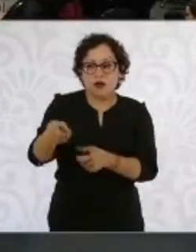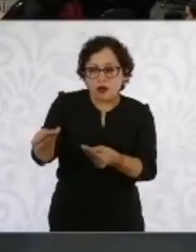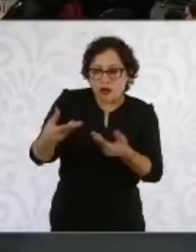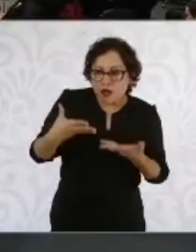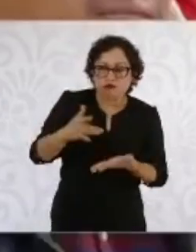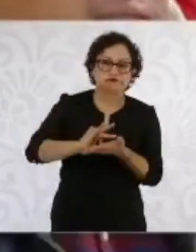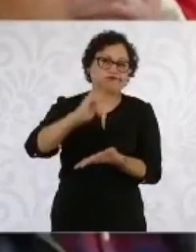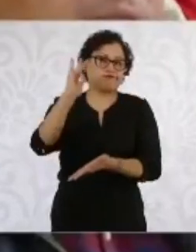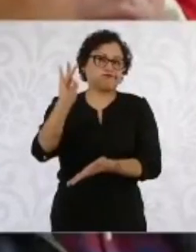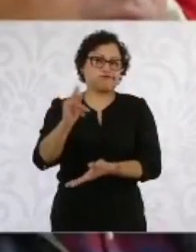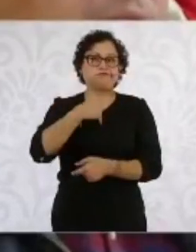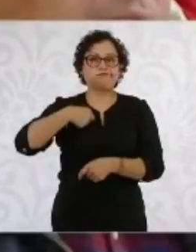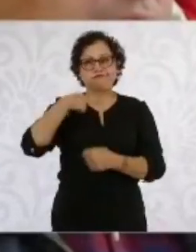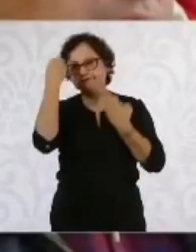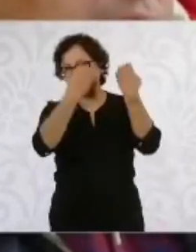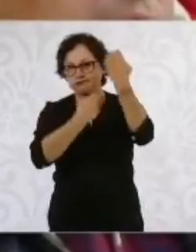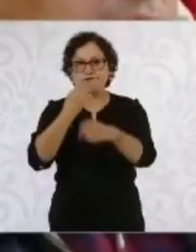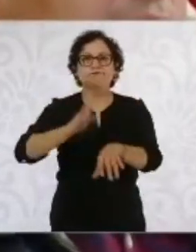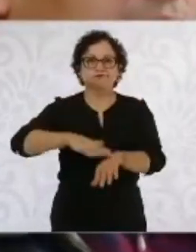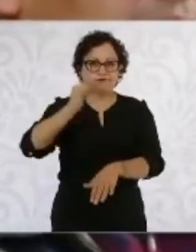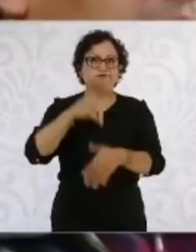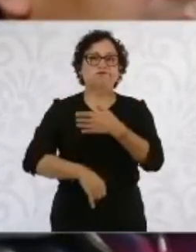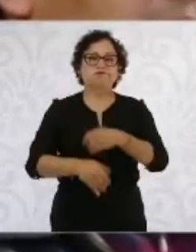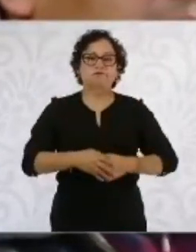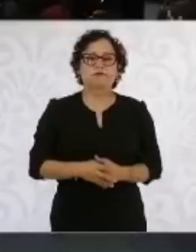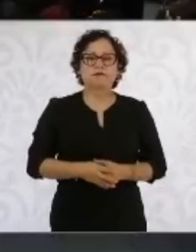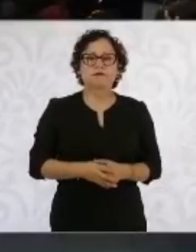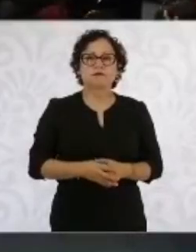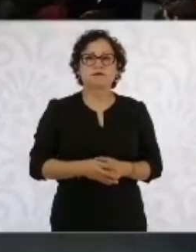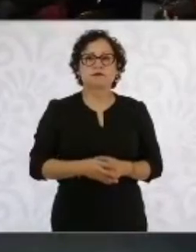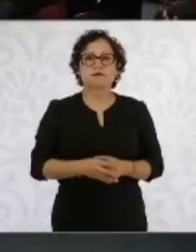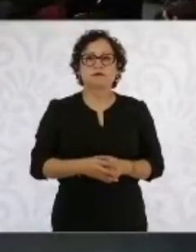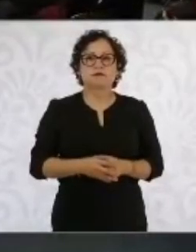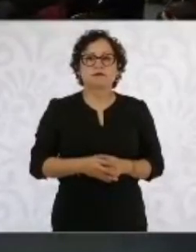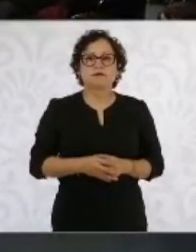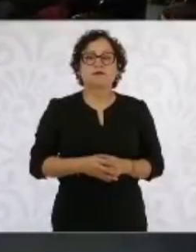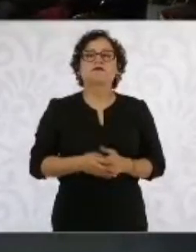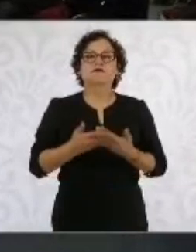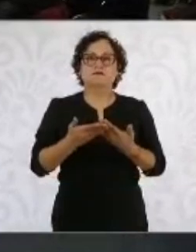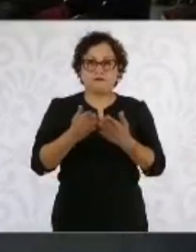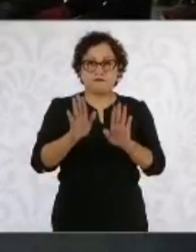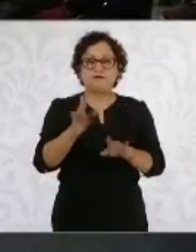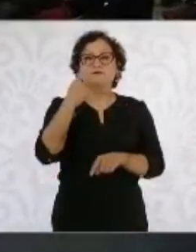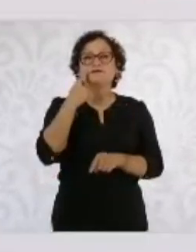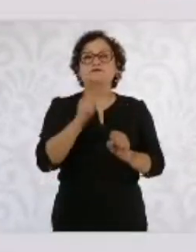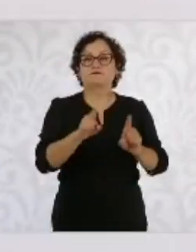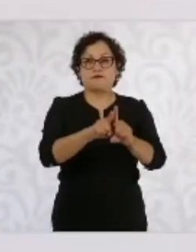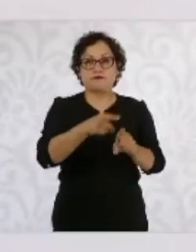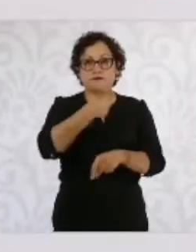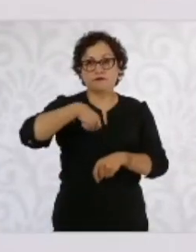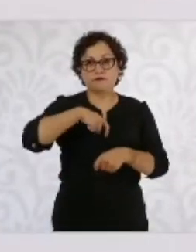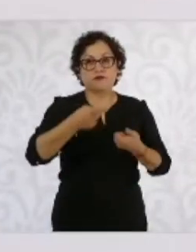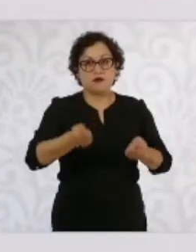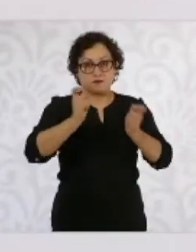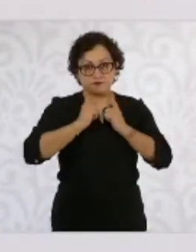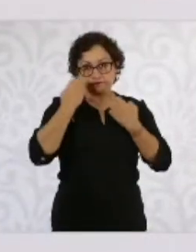comentario. Y estamos revisando también, por ejemplo, les planteo algunos temas y